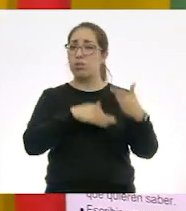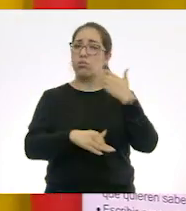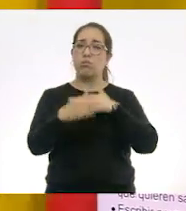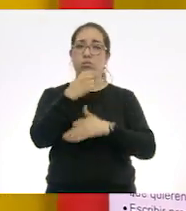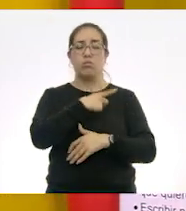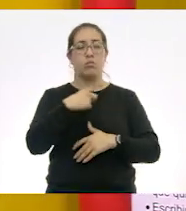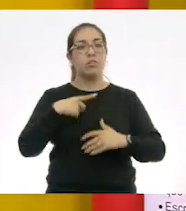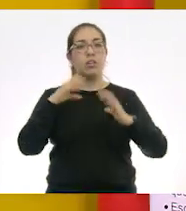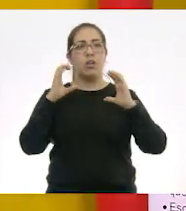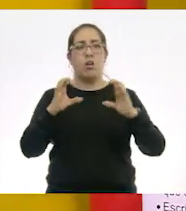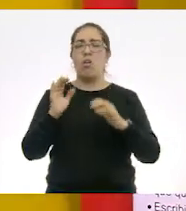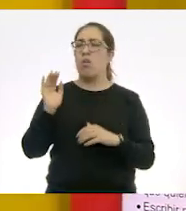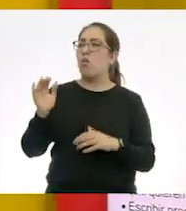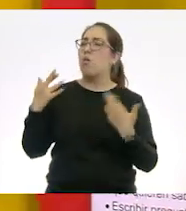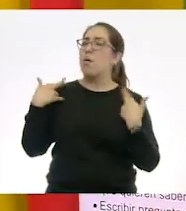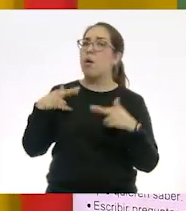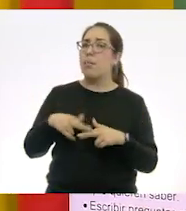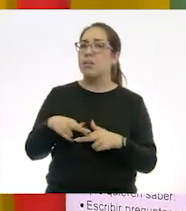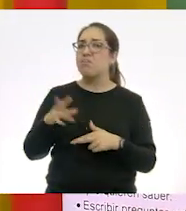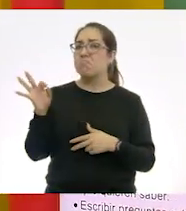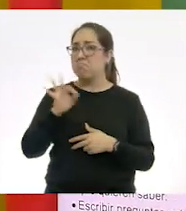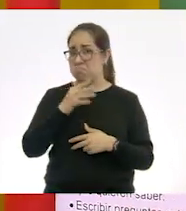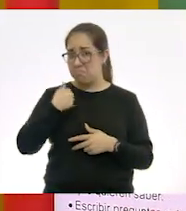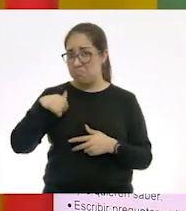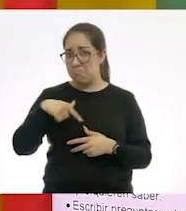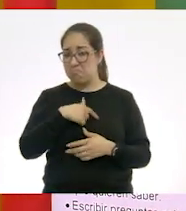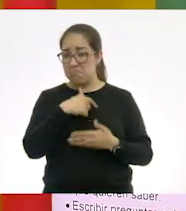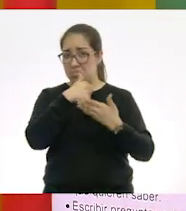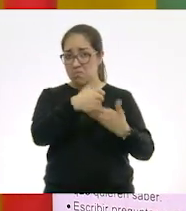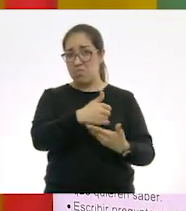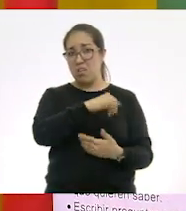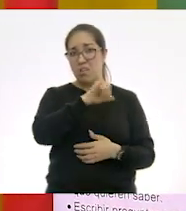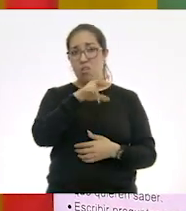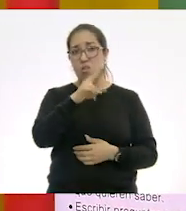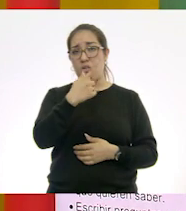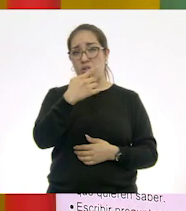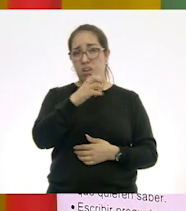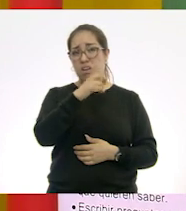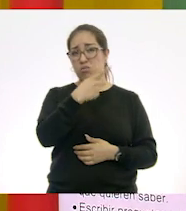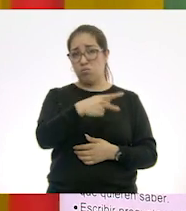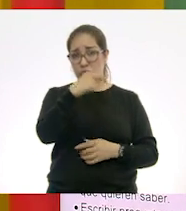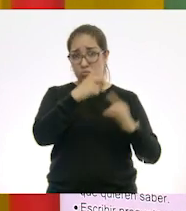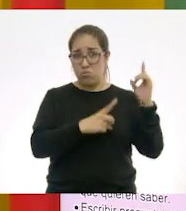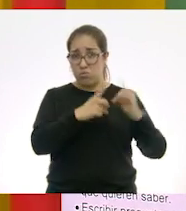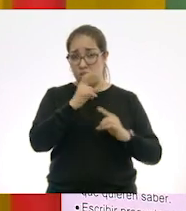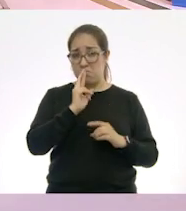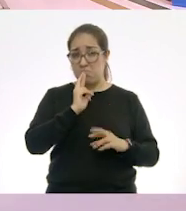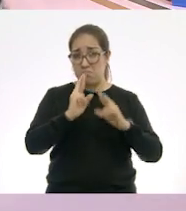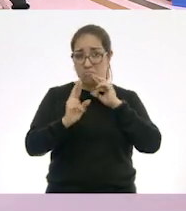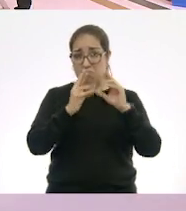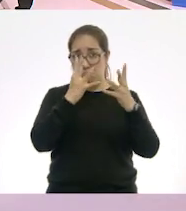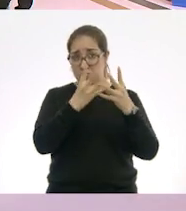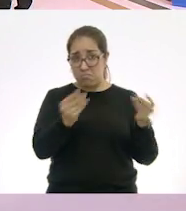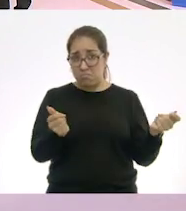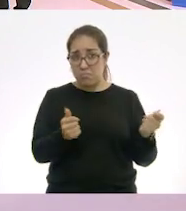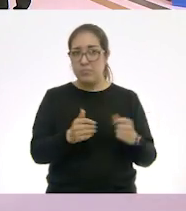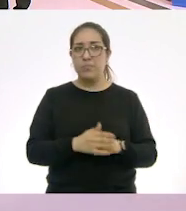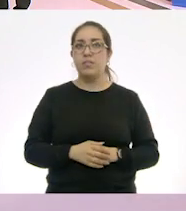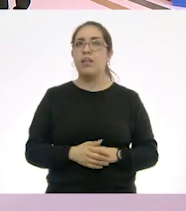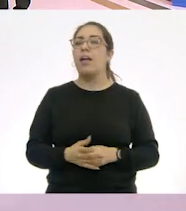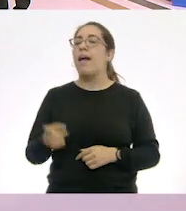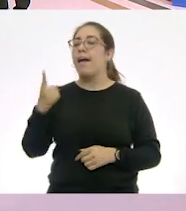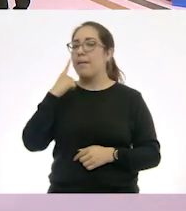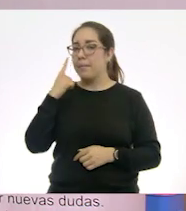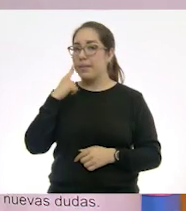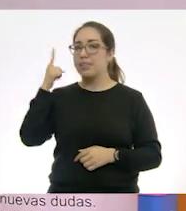Ramiro, ¿y cree que le podríamos ayudar a Jorge a resolver esa duda? ¿Dónde vamos a buscar? Ya encontraste tú esta, ¿no? Que